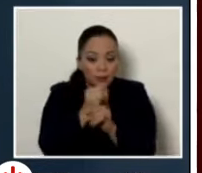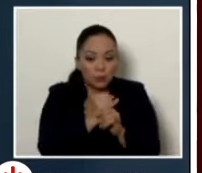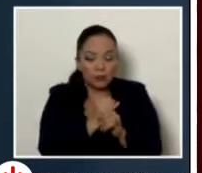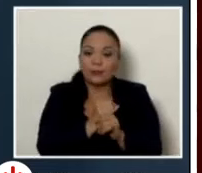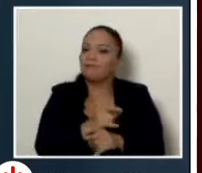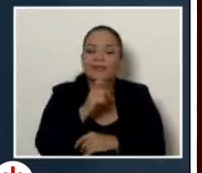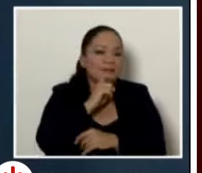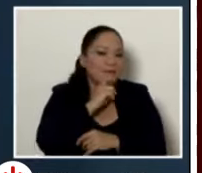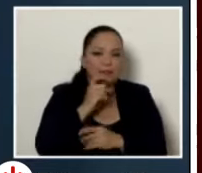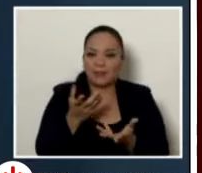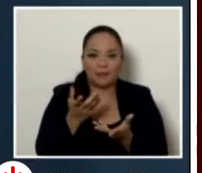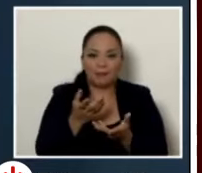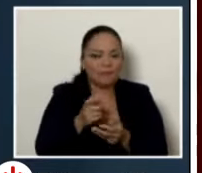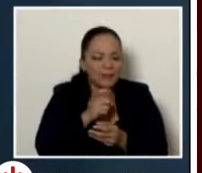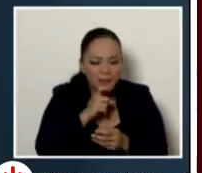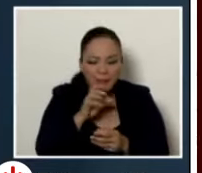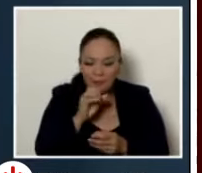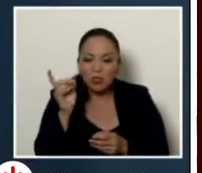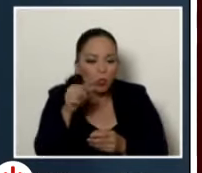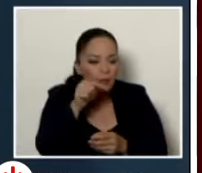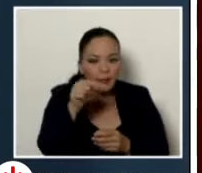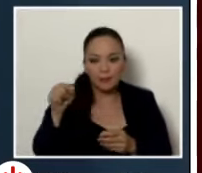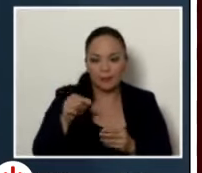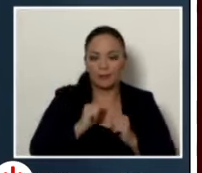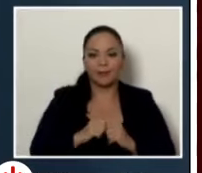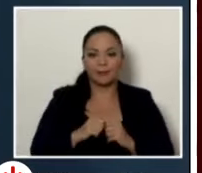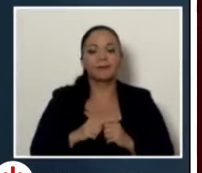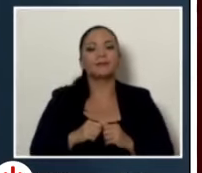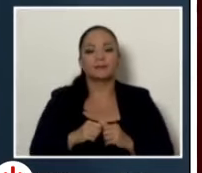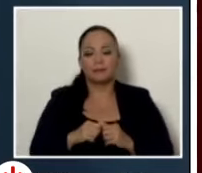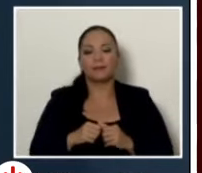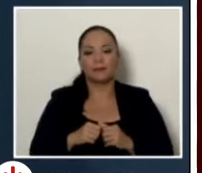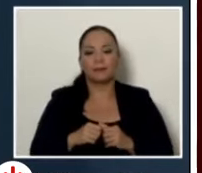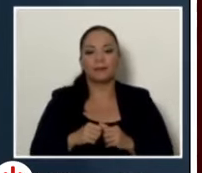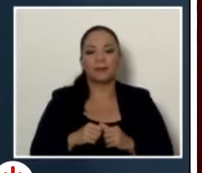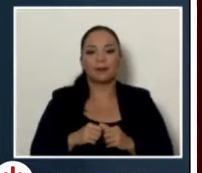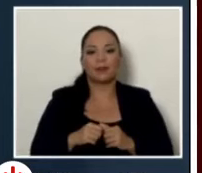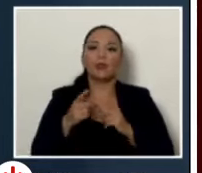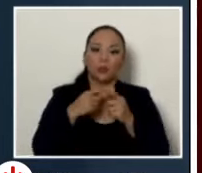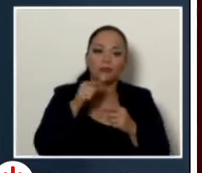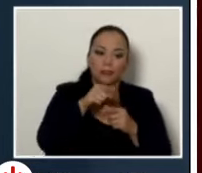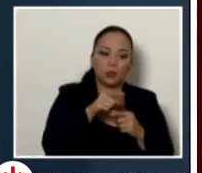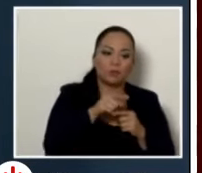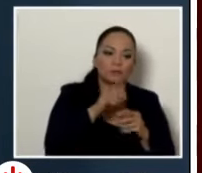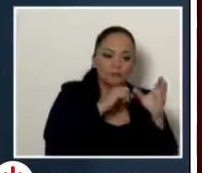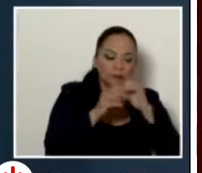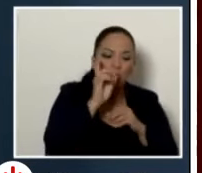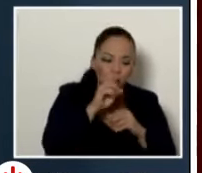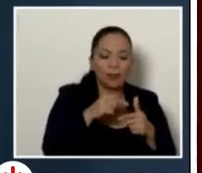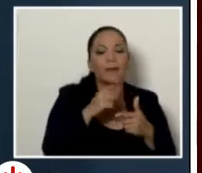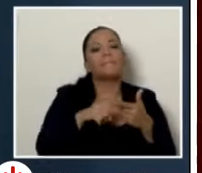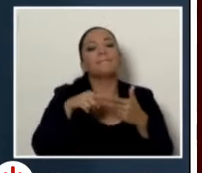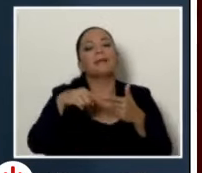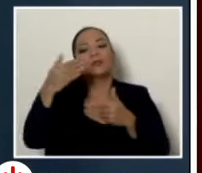y a pesar de eso después de la identificación de los mismos están en el proceso de avalúos nosotros esperaríamos sacar pronto